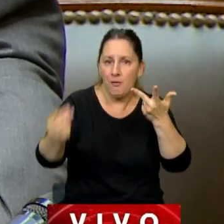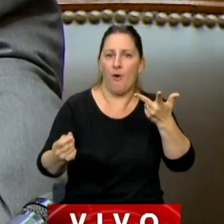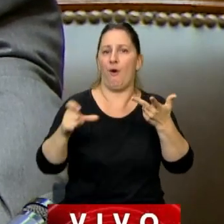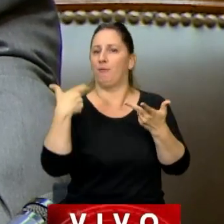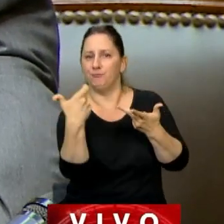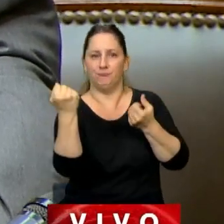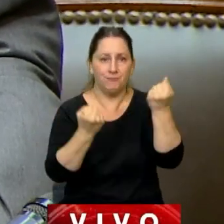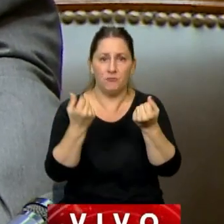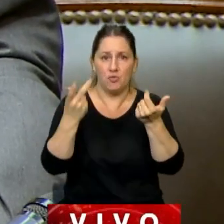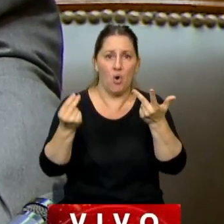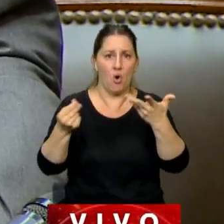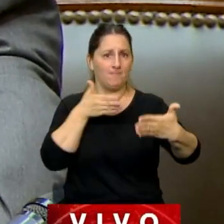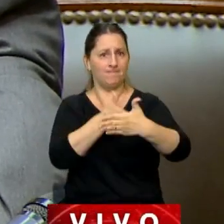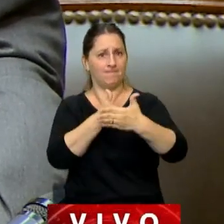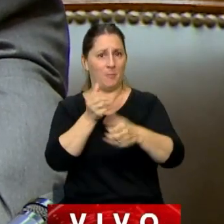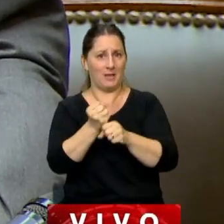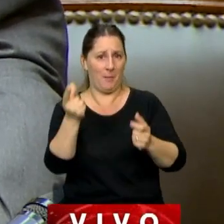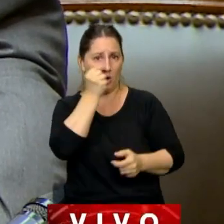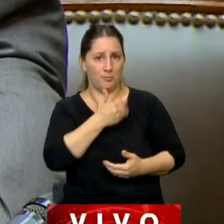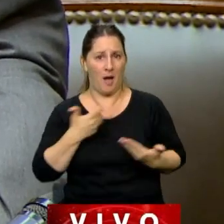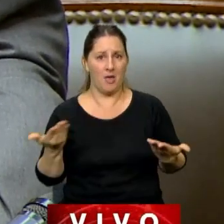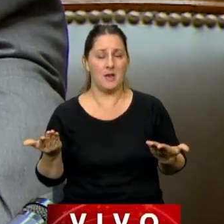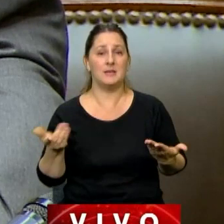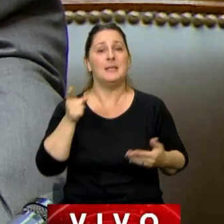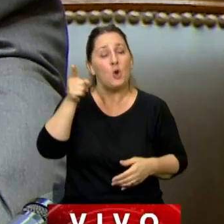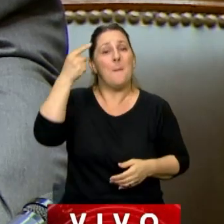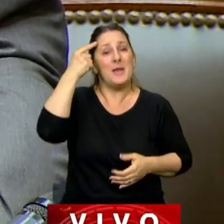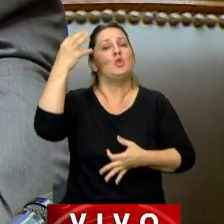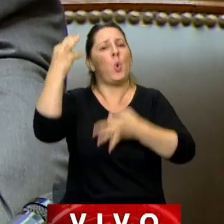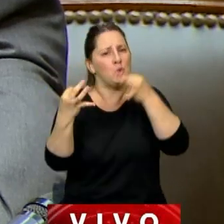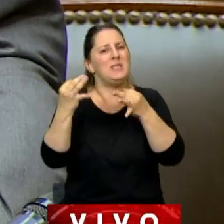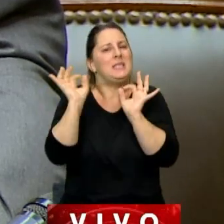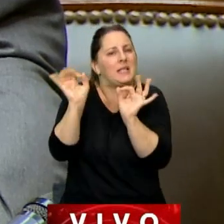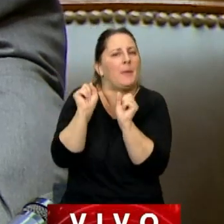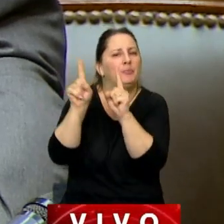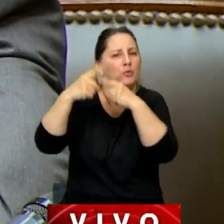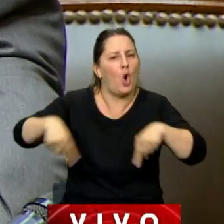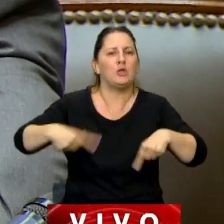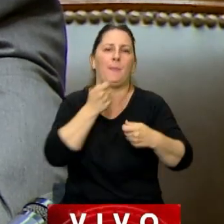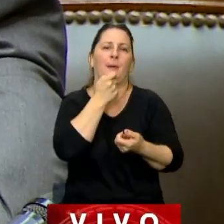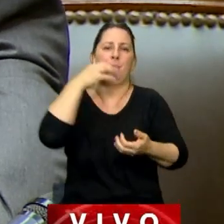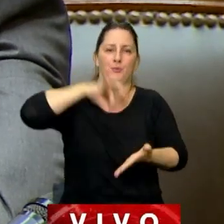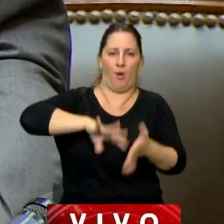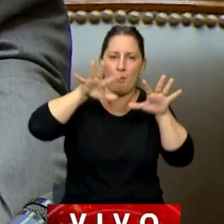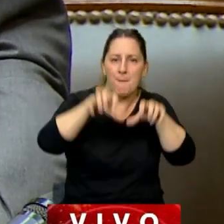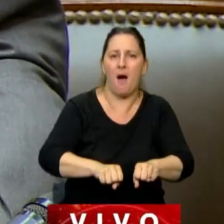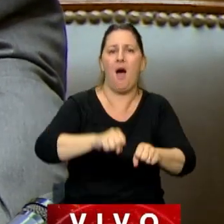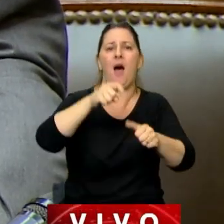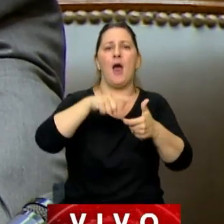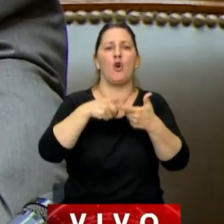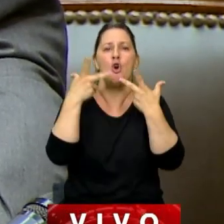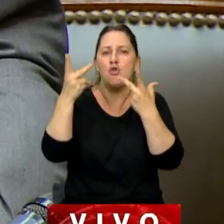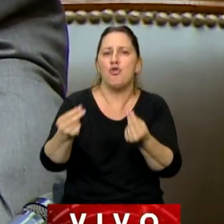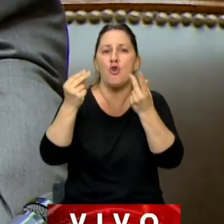registro de conducir, etc. Creo que las herramientas que tiene la justicia, como los embargos, la inhibición